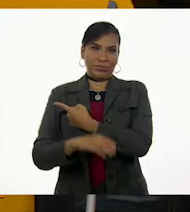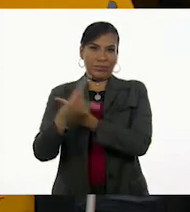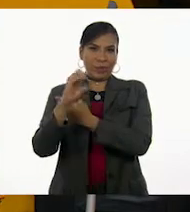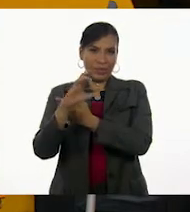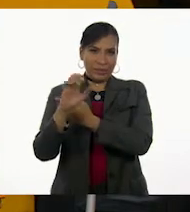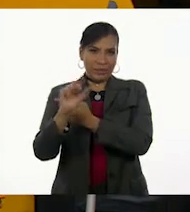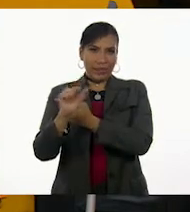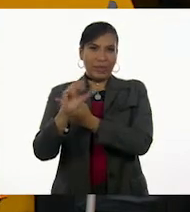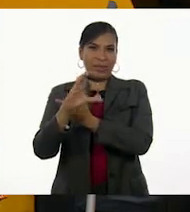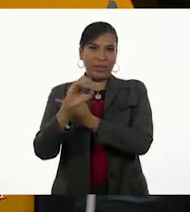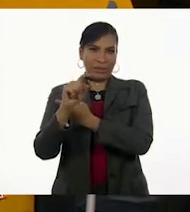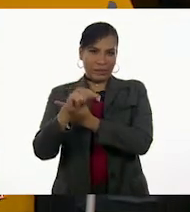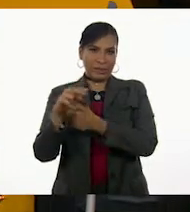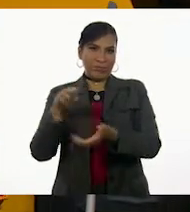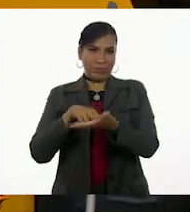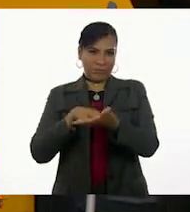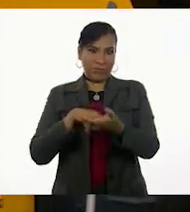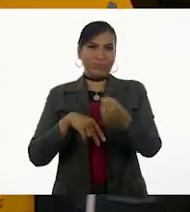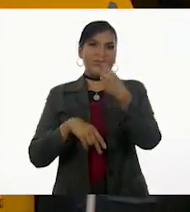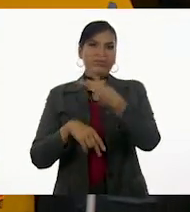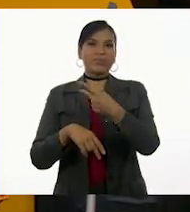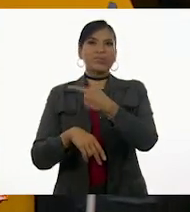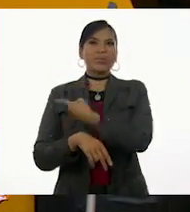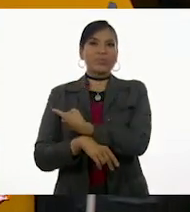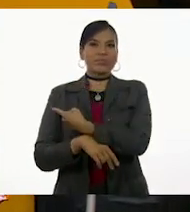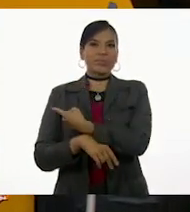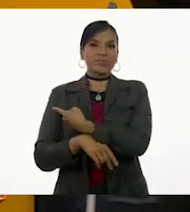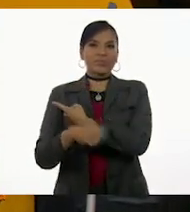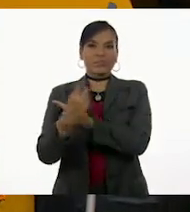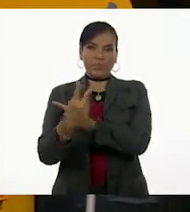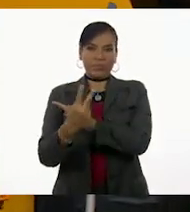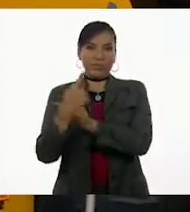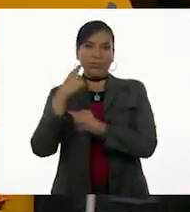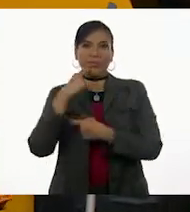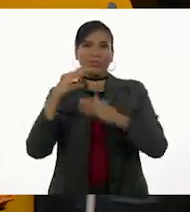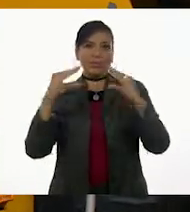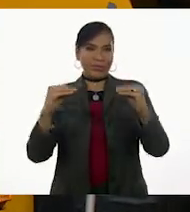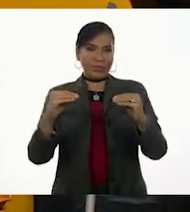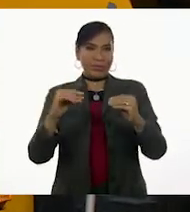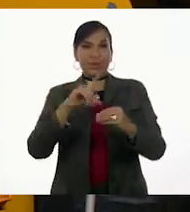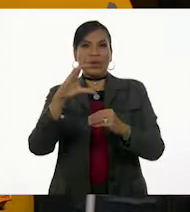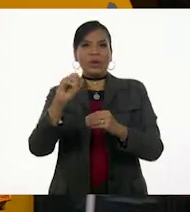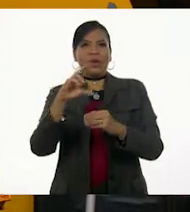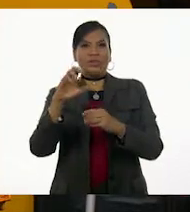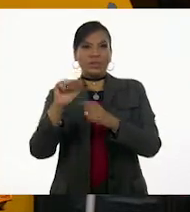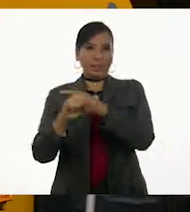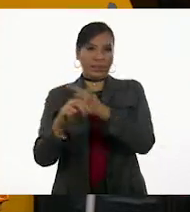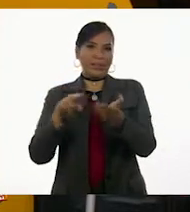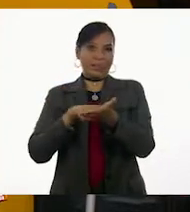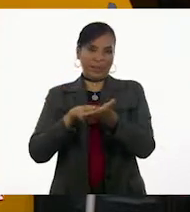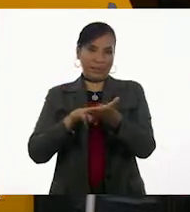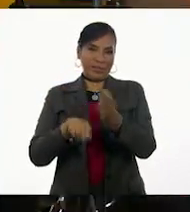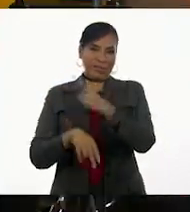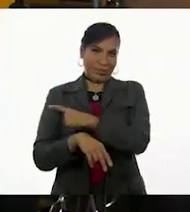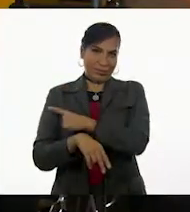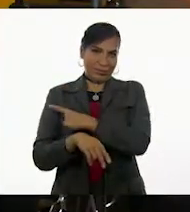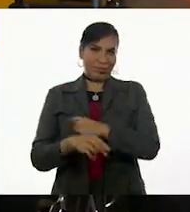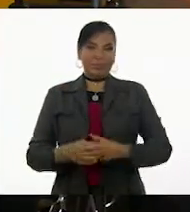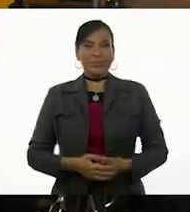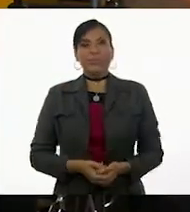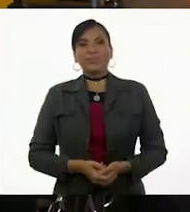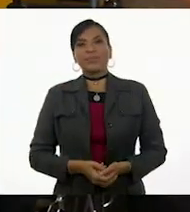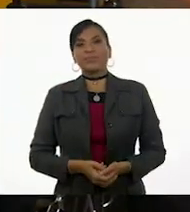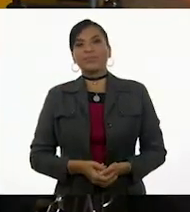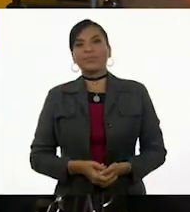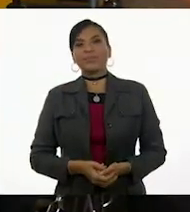corchea, corchea y negra. Y en el segundo compás, dos corcheas, silencio de corchea, corchea, negra y silencio de negra. A ver,